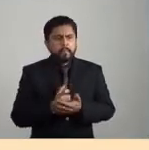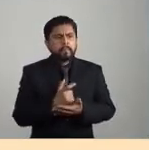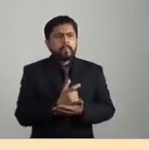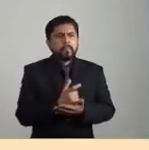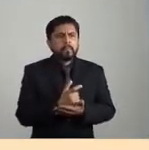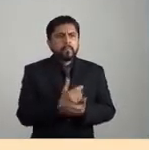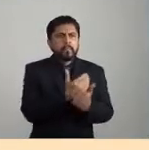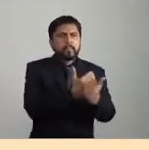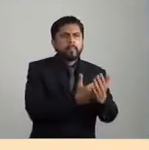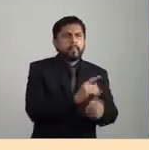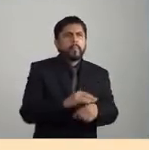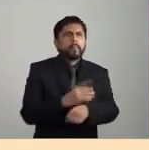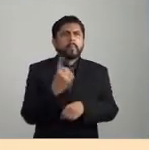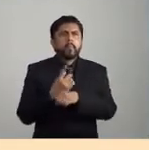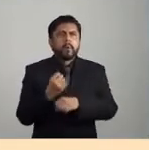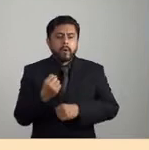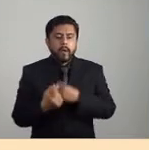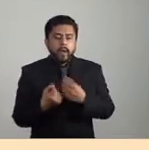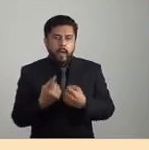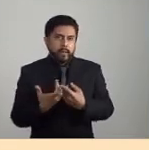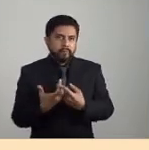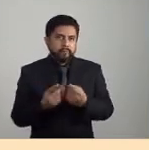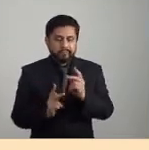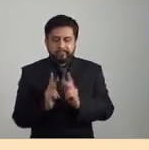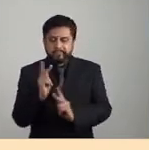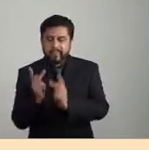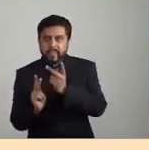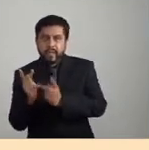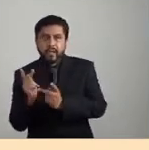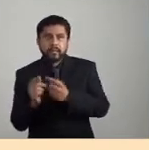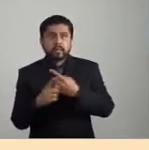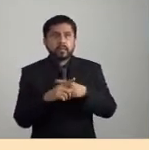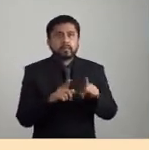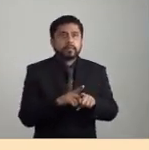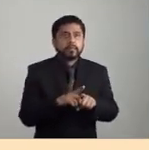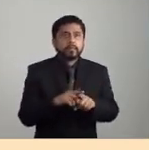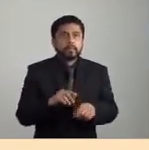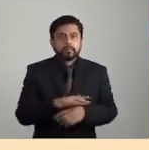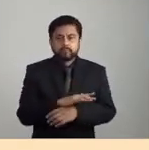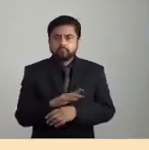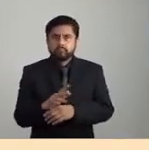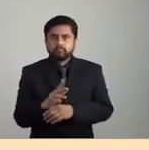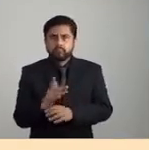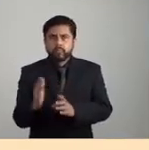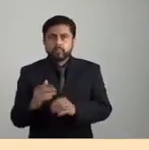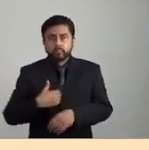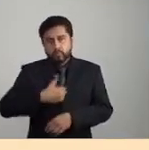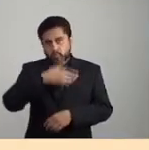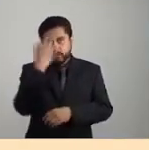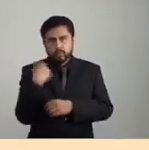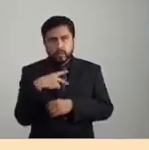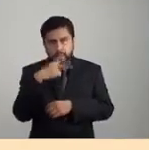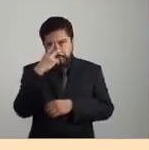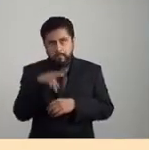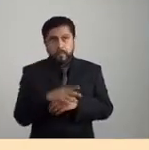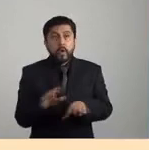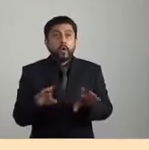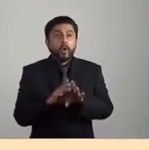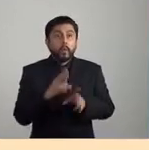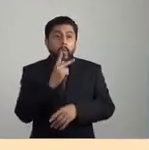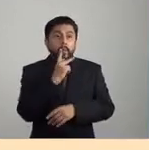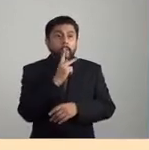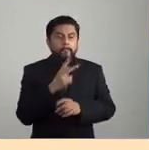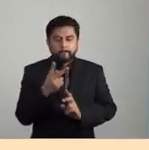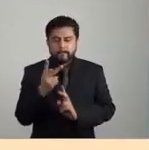¿Por qué? Porque nos encontramos un montón de plantas, vamos a llamarlas malezas, no sé cómo se diría en mexicano, pero, bueno, se entiende malezas, es decir,